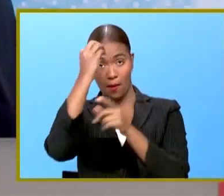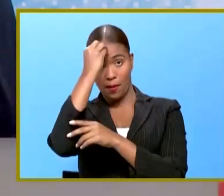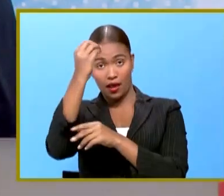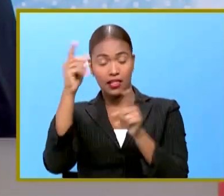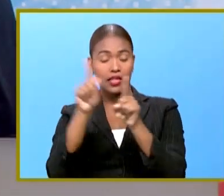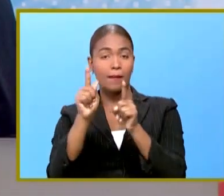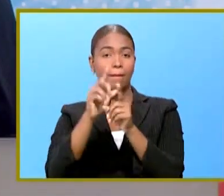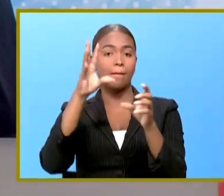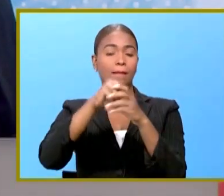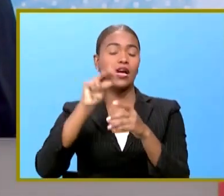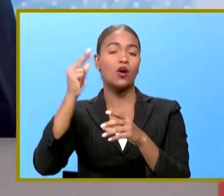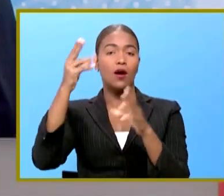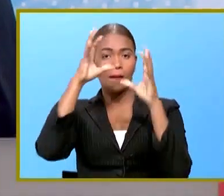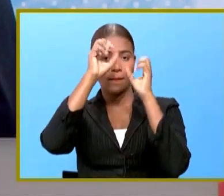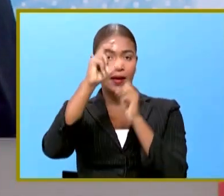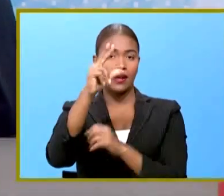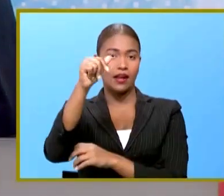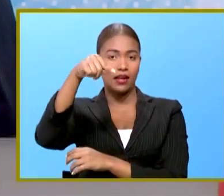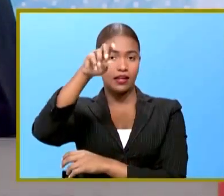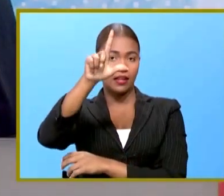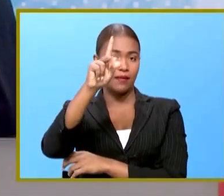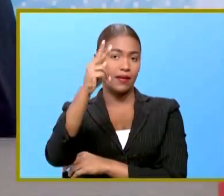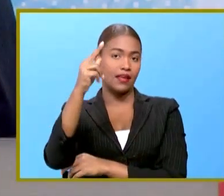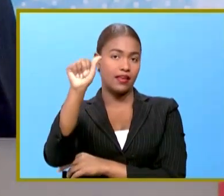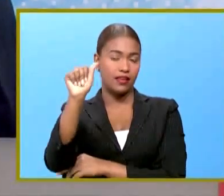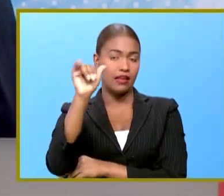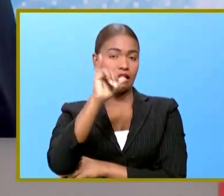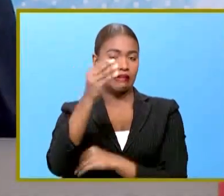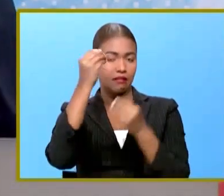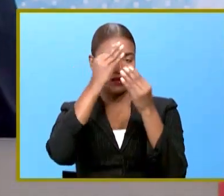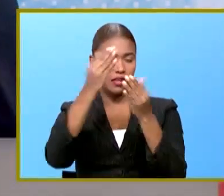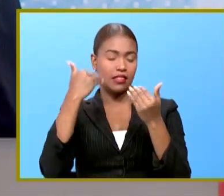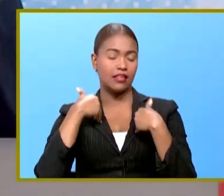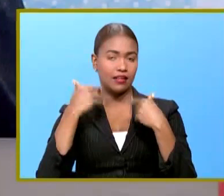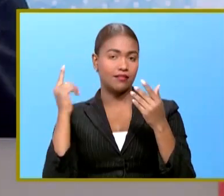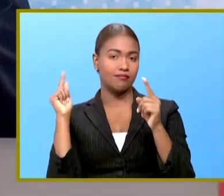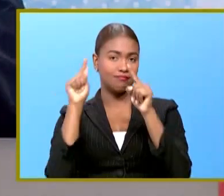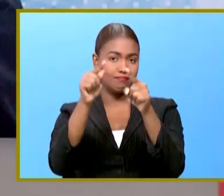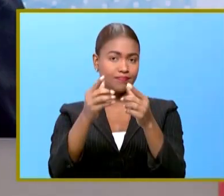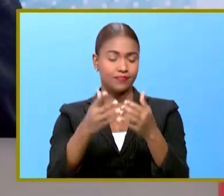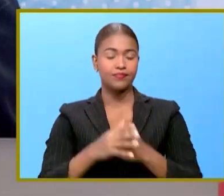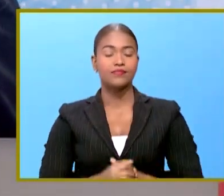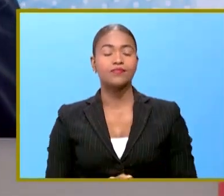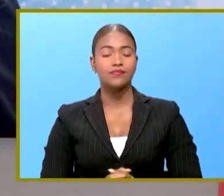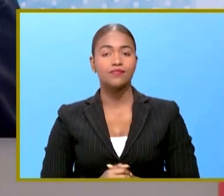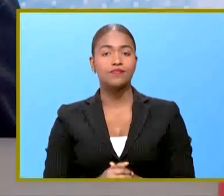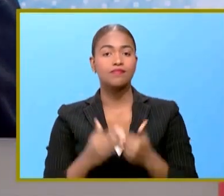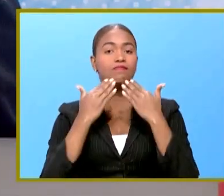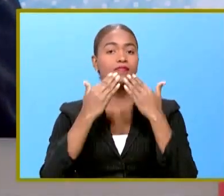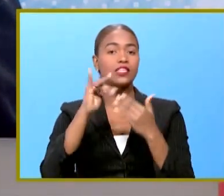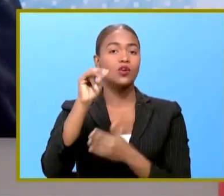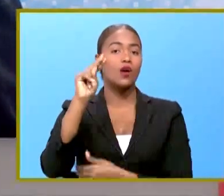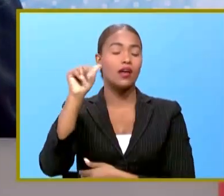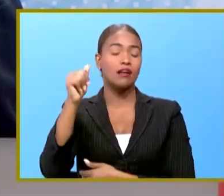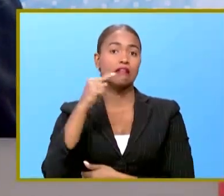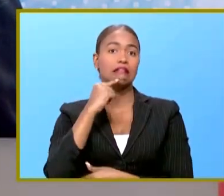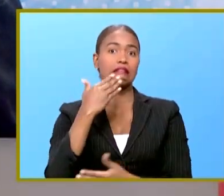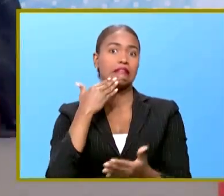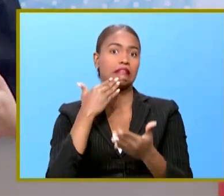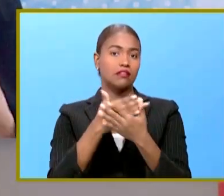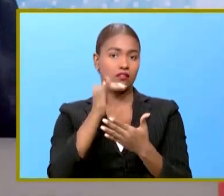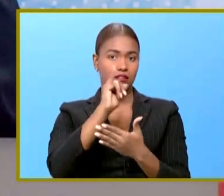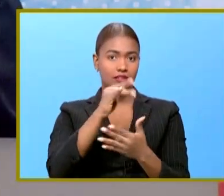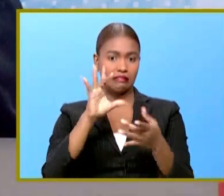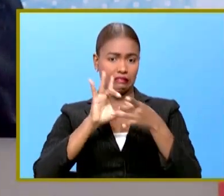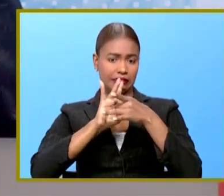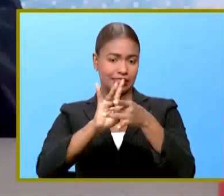participó la vicepresidenta Raquel Peña esta es la información retorno al estudio gracias Joan interesantísimo este